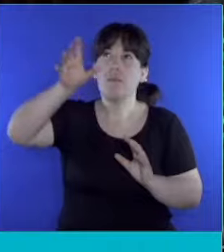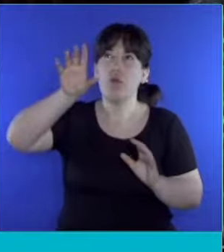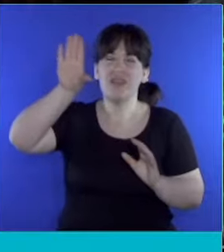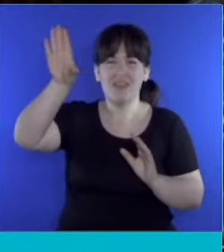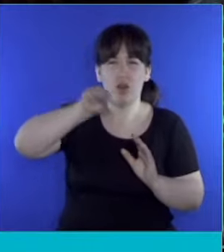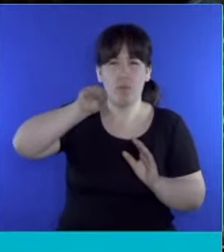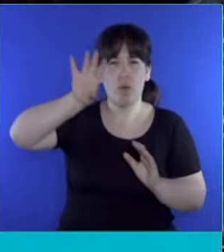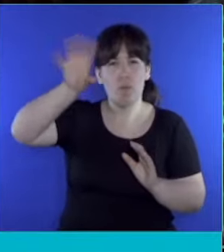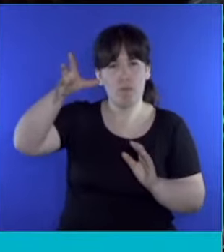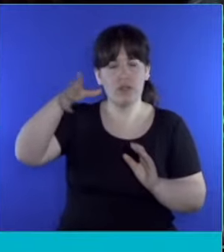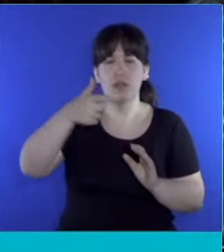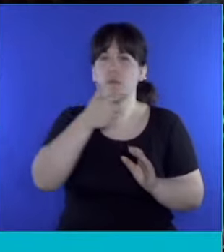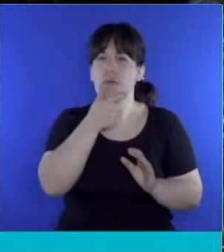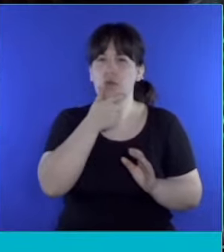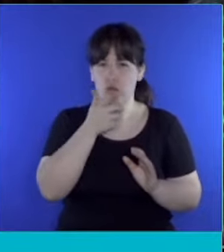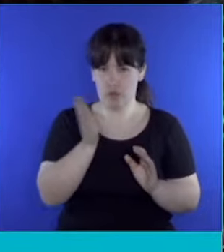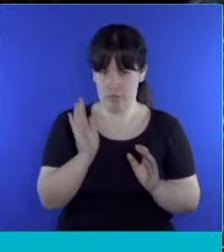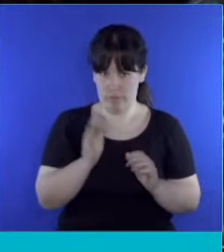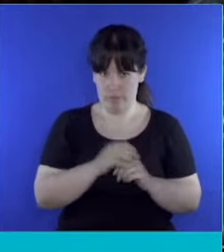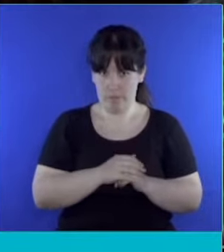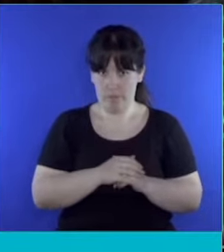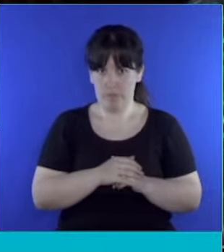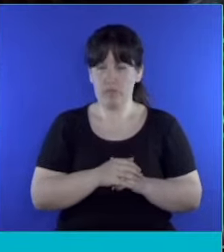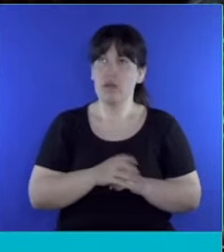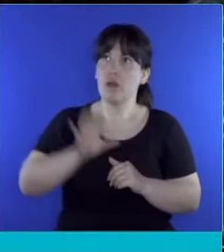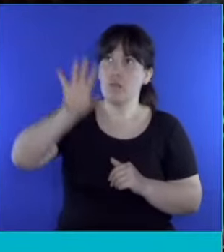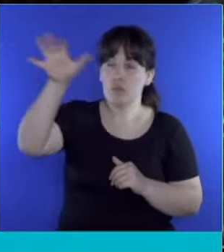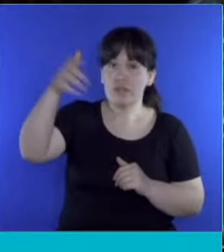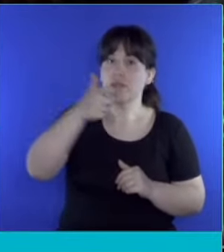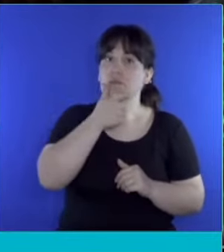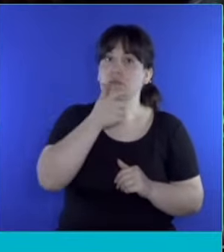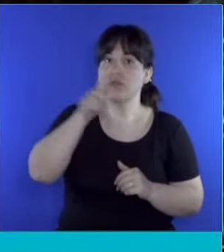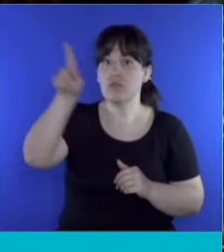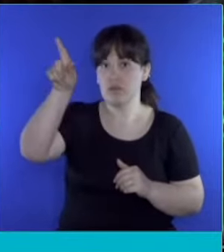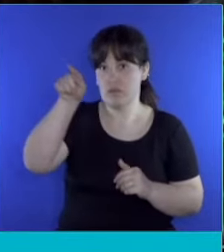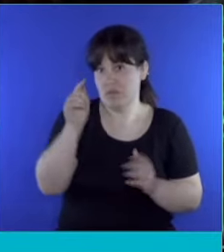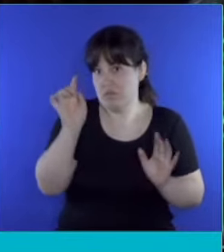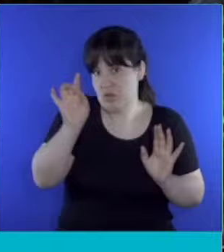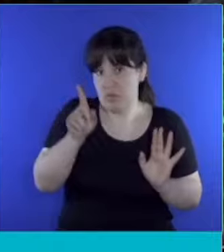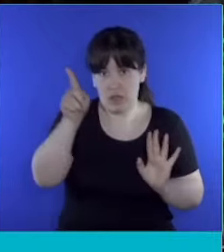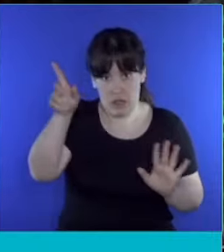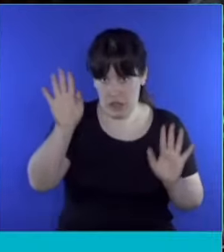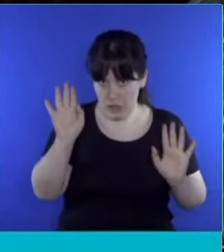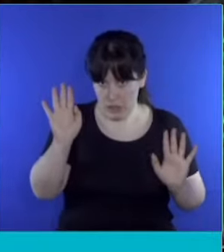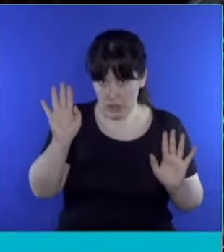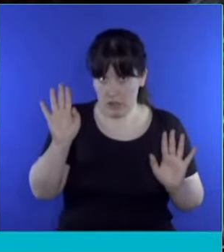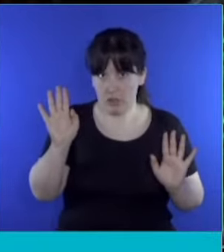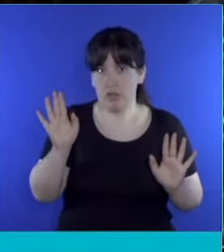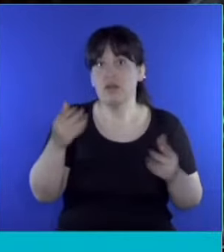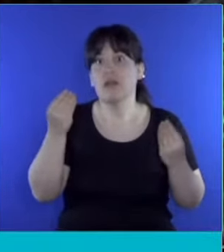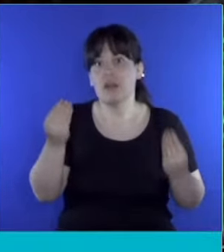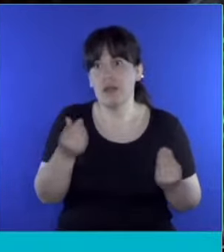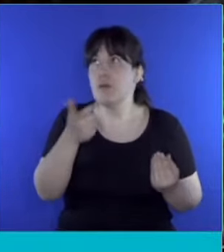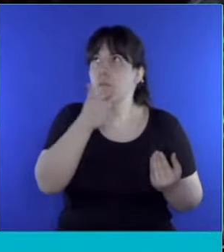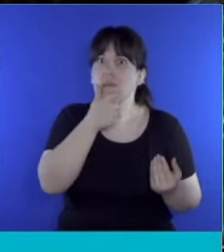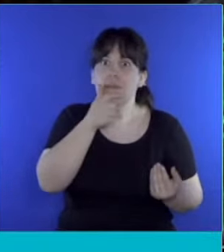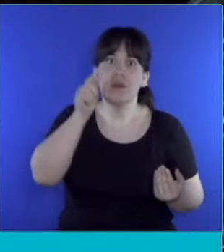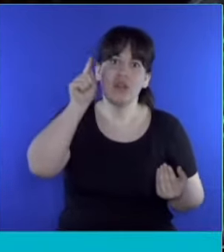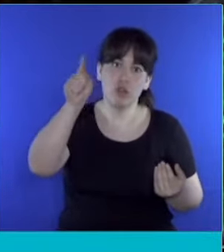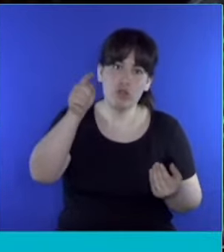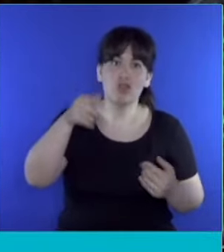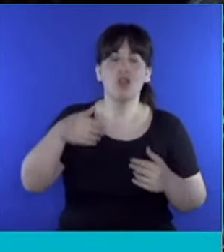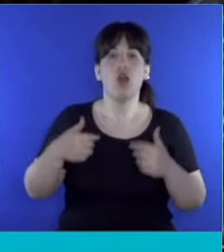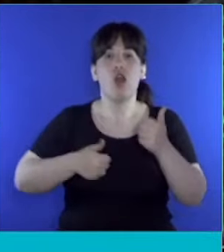Mendoza. El modelo de la provincia de Mendoza, que se utilizó en la provincia de Mendoza, dado que en Mendoza solamente